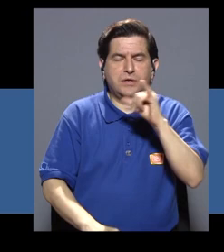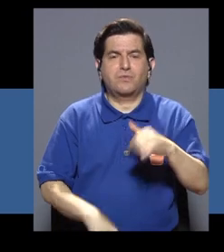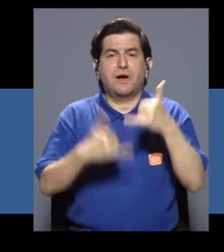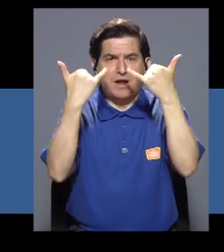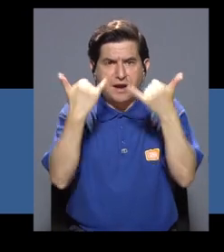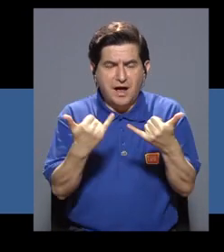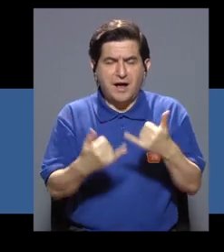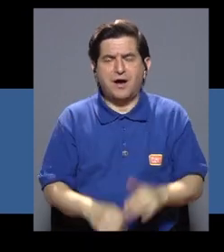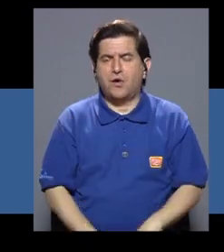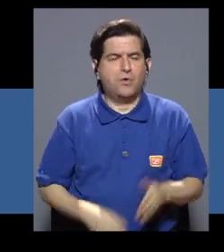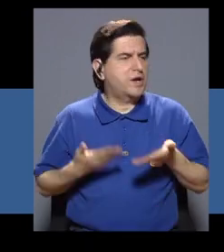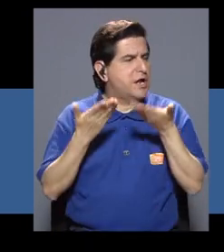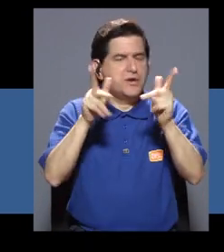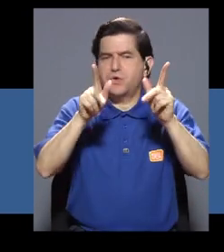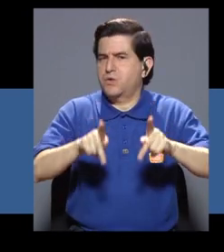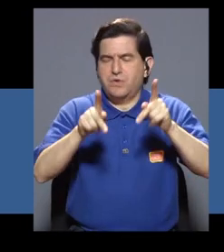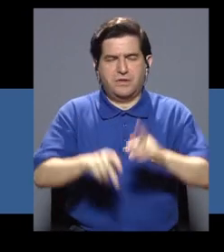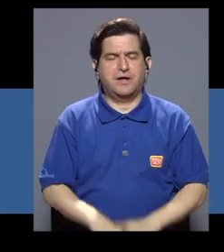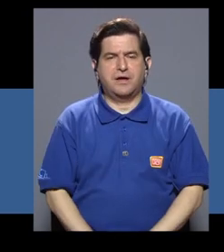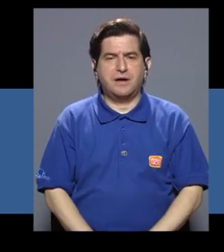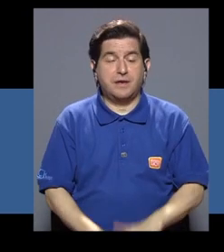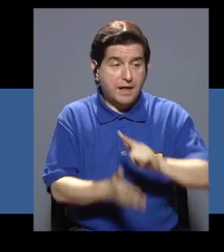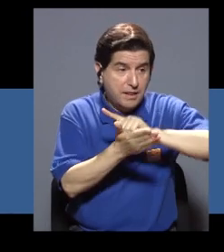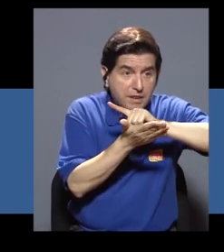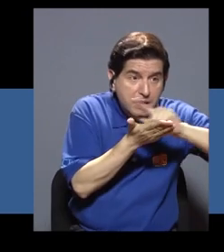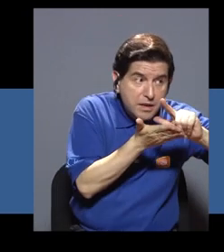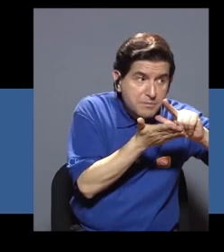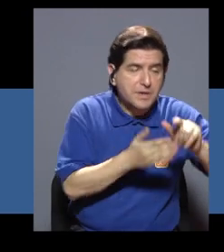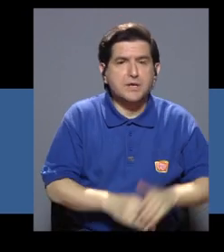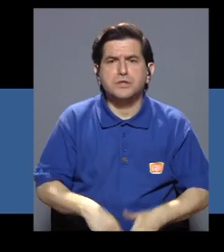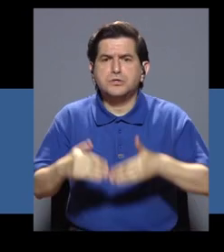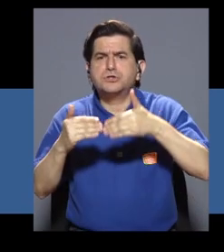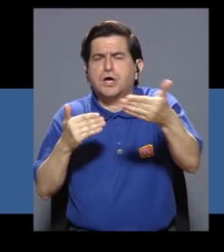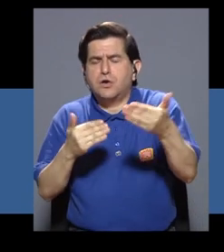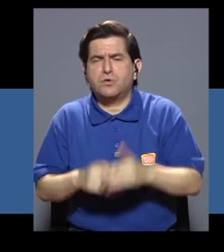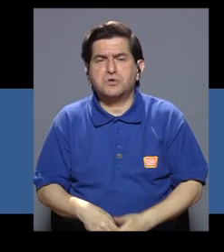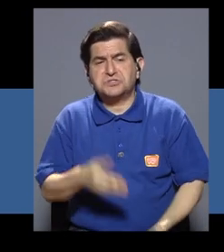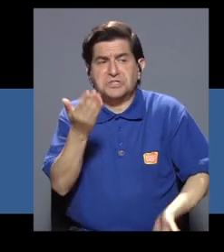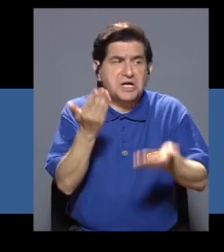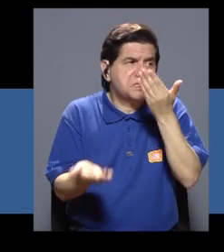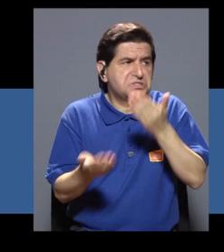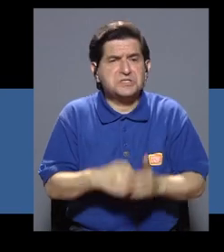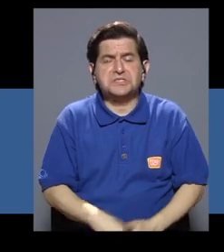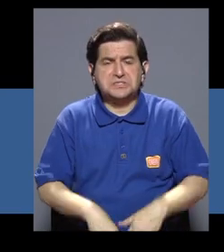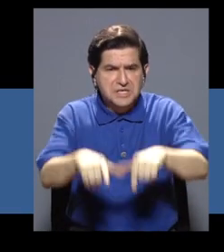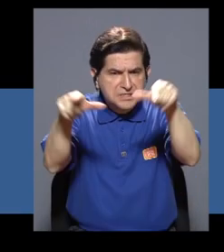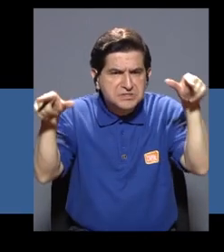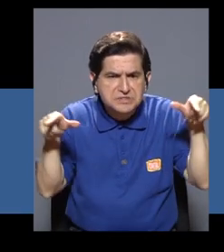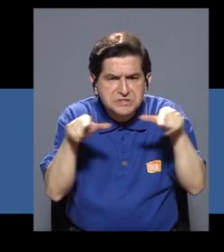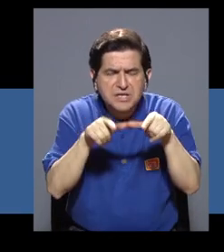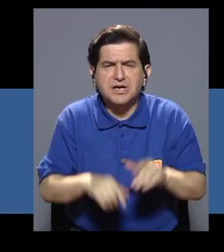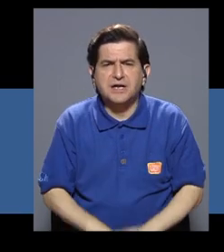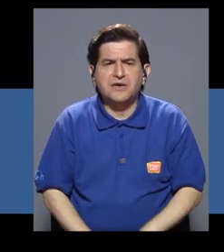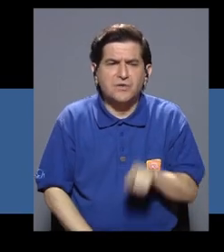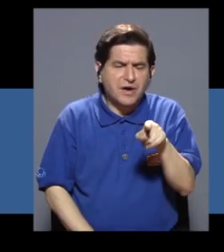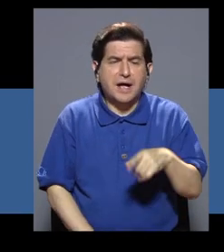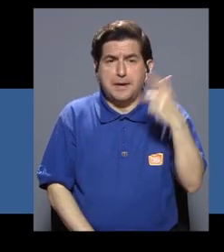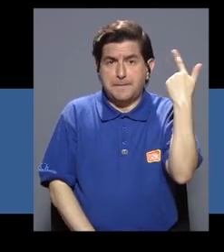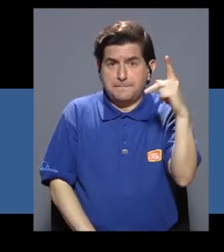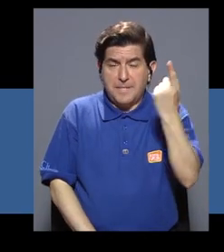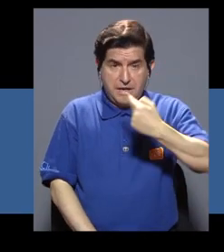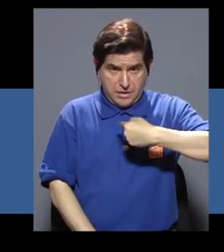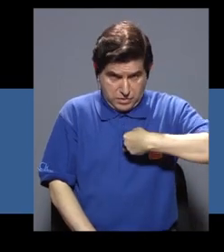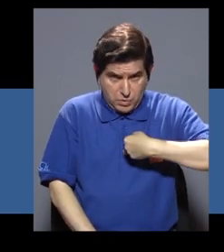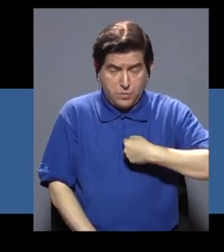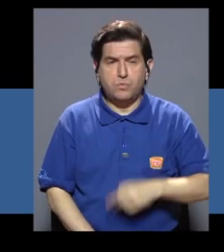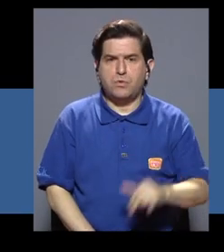ahora no le damos pajillas a la gente. La limpieza, cosas que estaban quizá en el local que eran formas de peligro para uno,